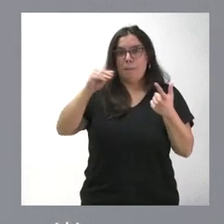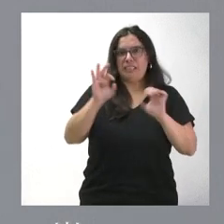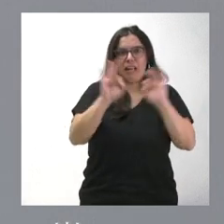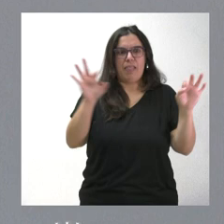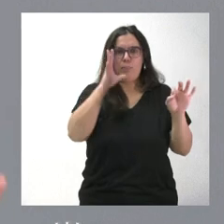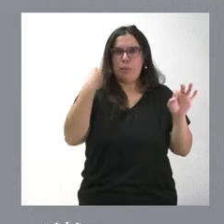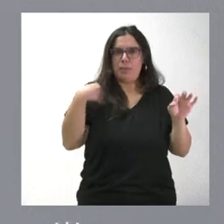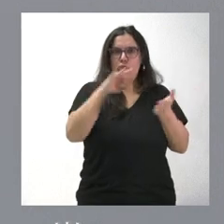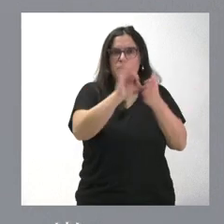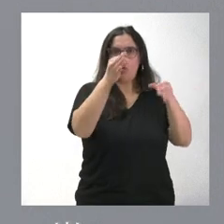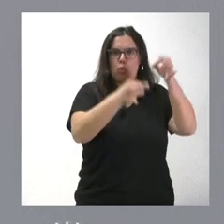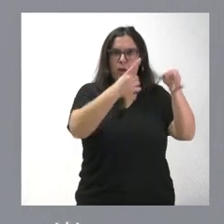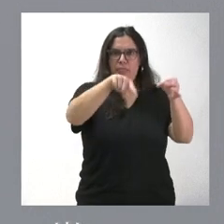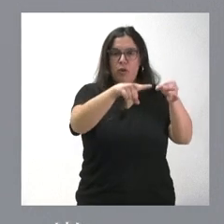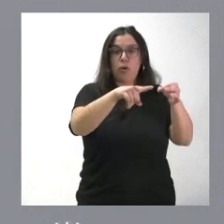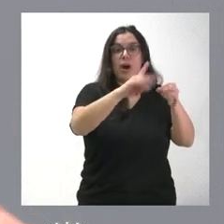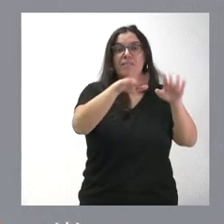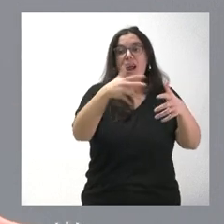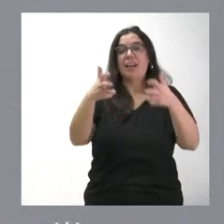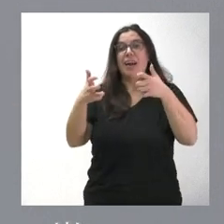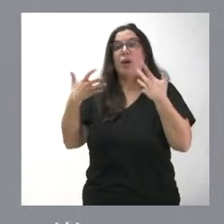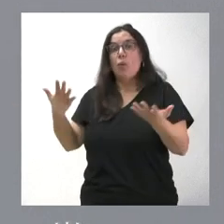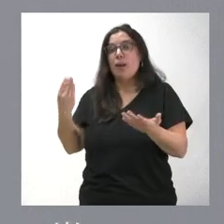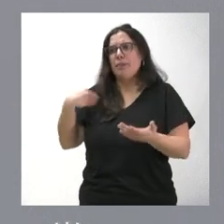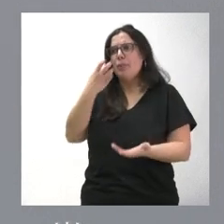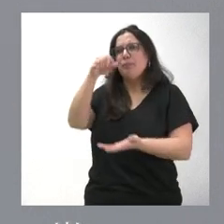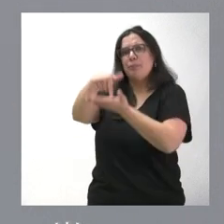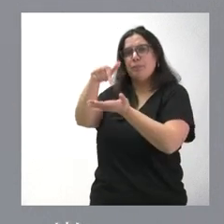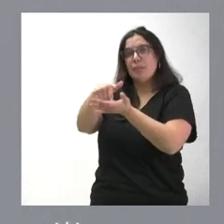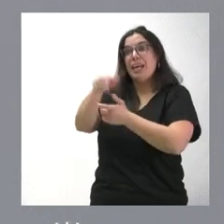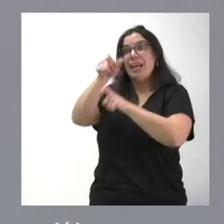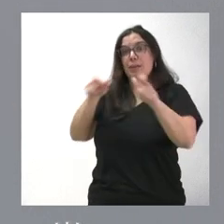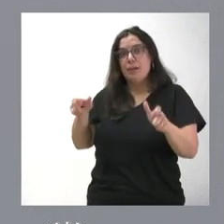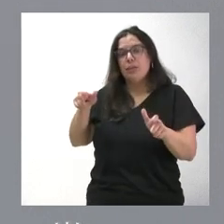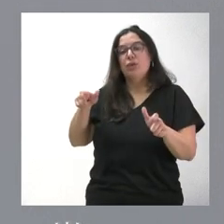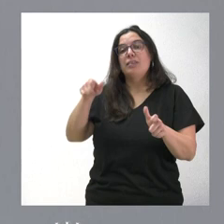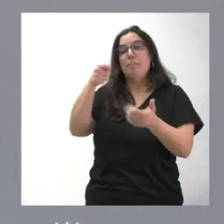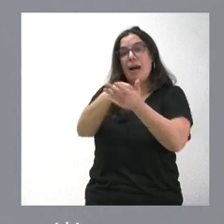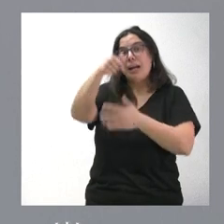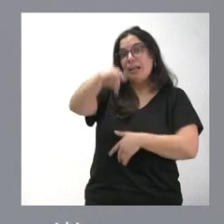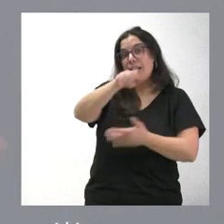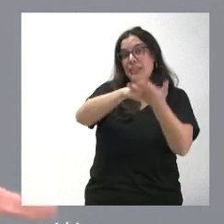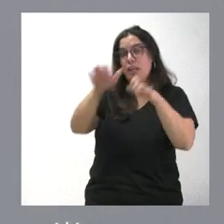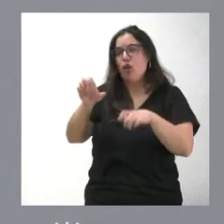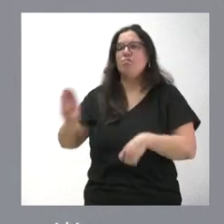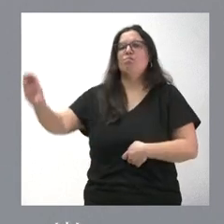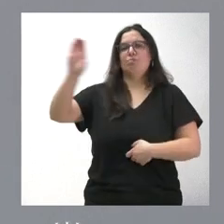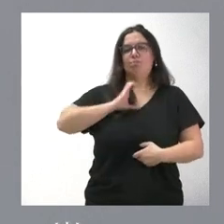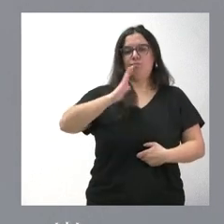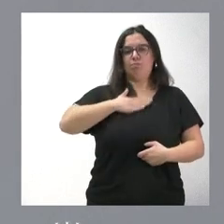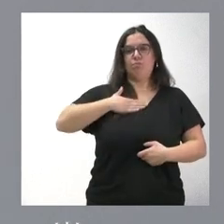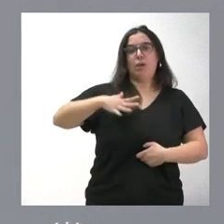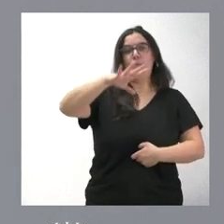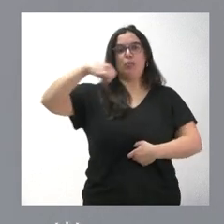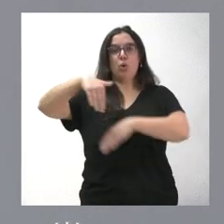Castilla y León, pero el beneficio fue muy alto, que es que los impuestos que pagó la gente de Castilla y León se quedaron en Castilla y León para sus servicios y no se los quedó el Gobierno